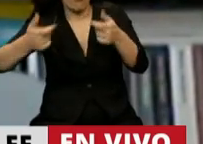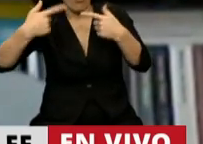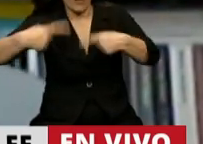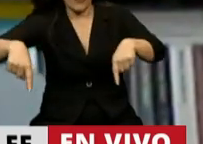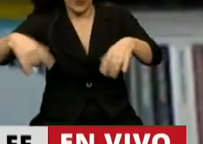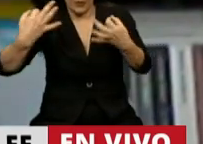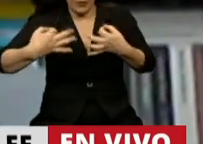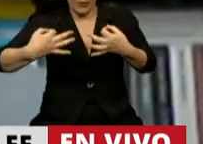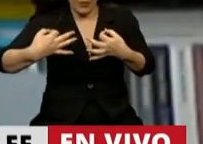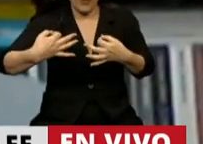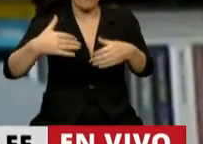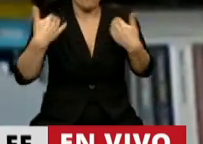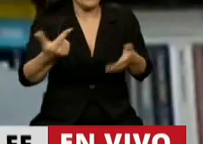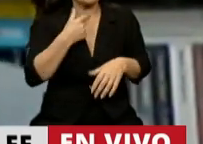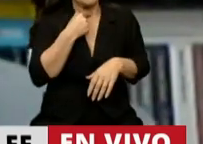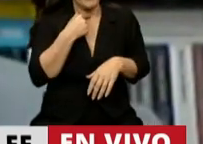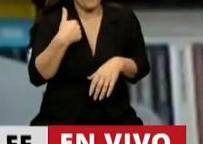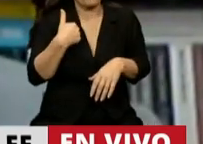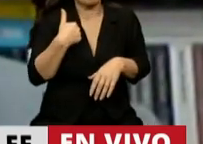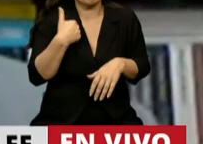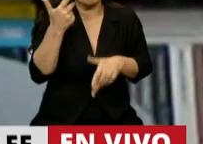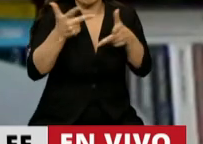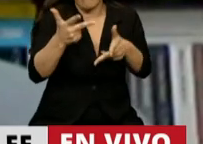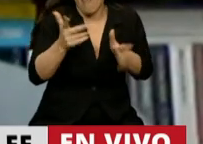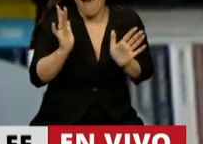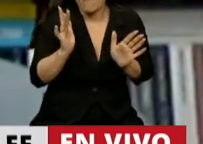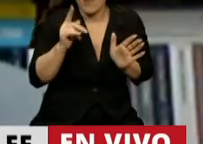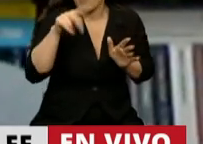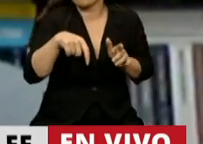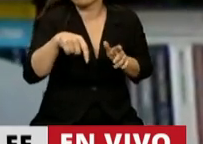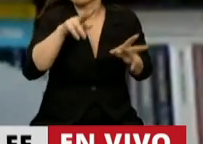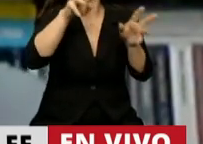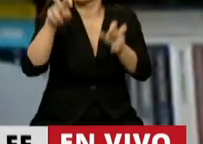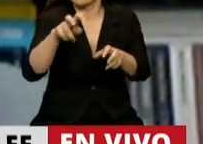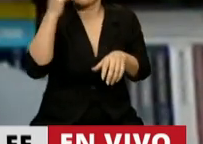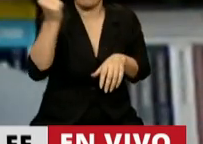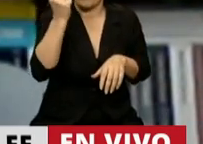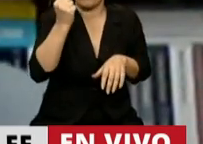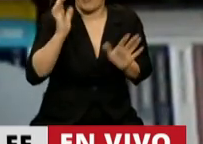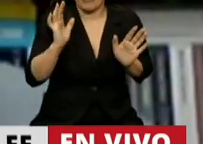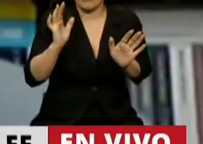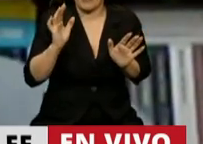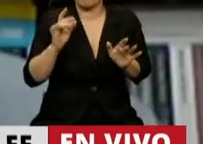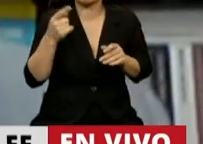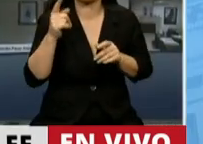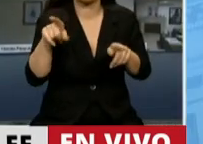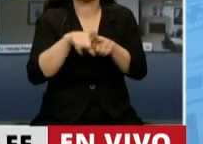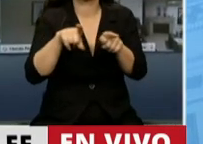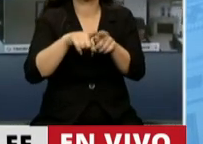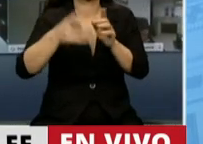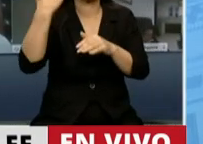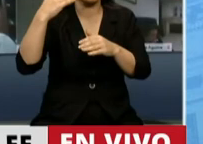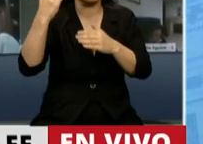mi voz y que quede esta voz en este tema tan importante. Y decirle, como decía ese